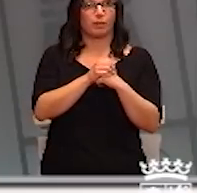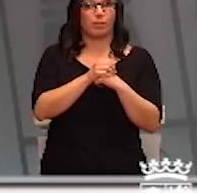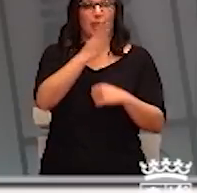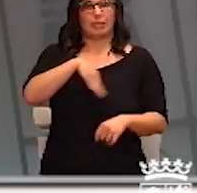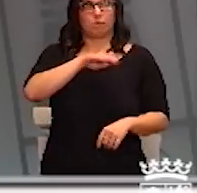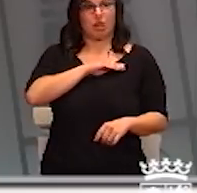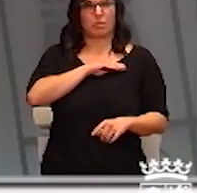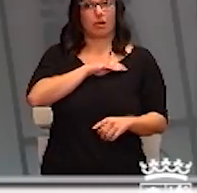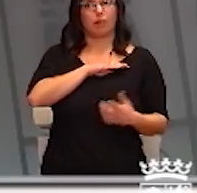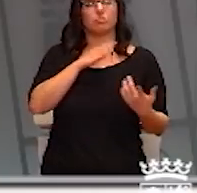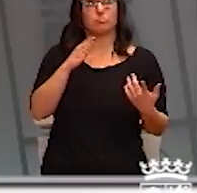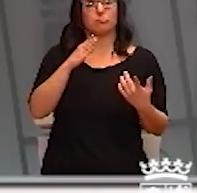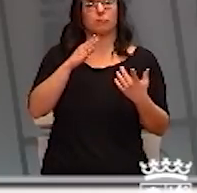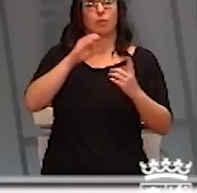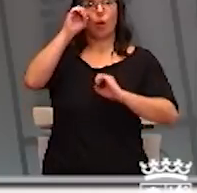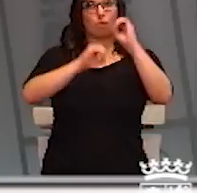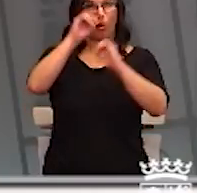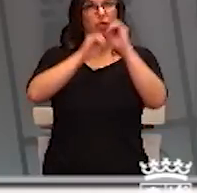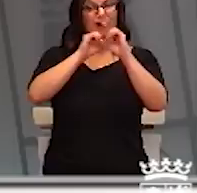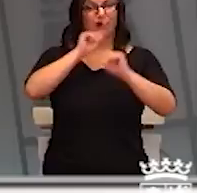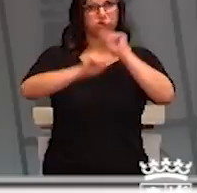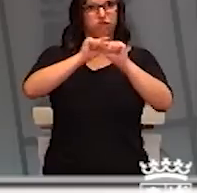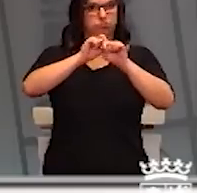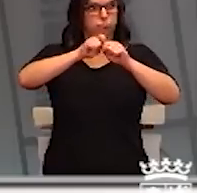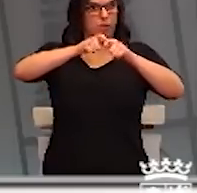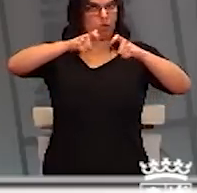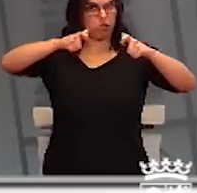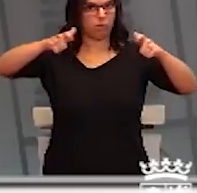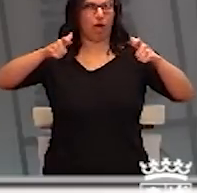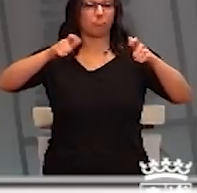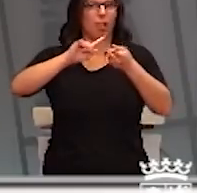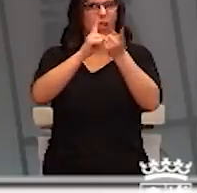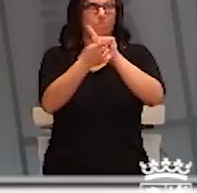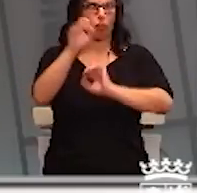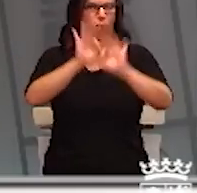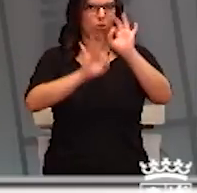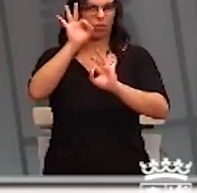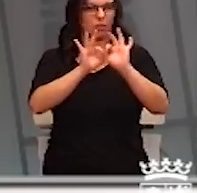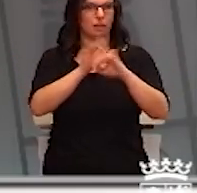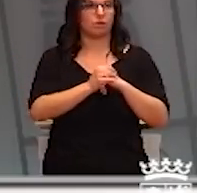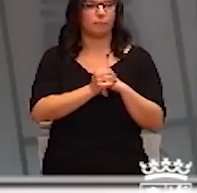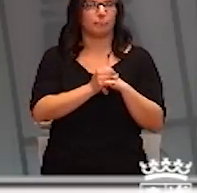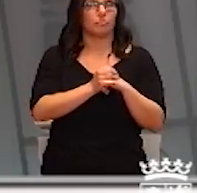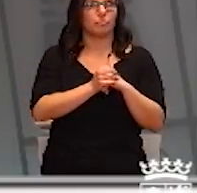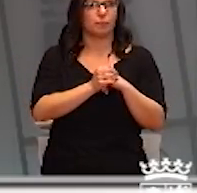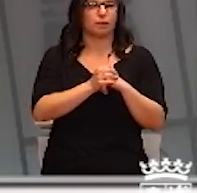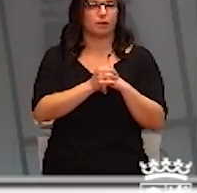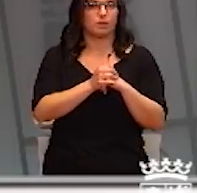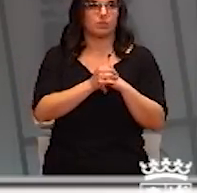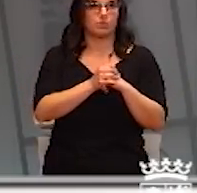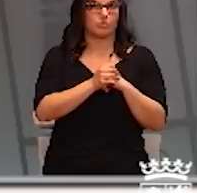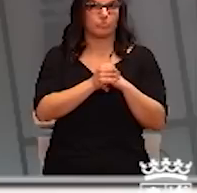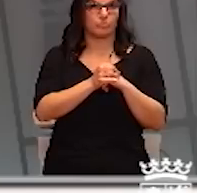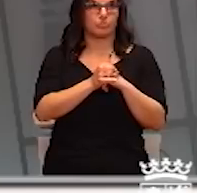España en cuanto a la tasa epidemiológica de infección por coronavirus. Decir que nos